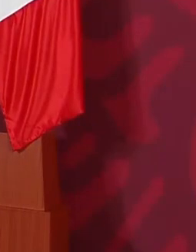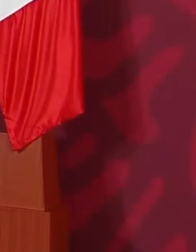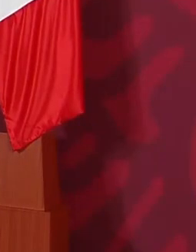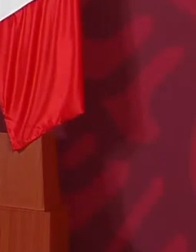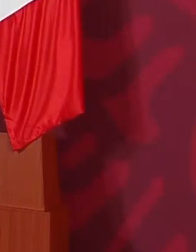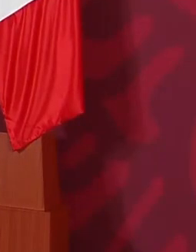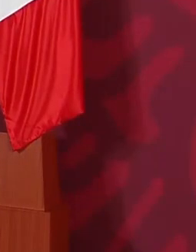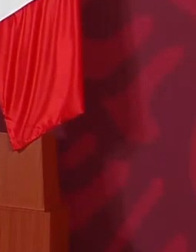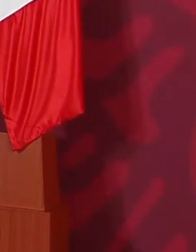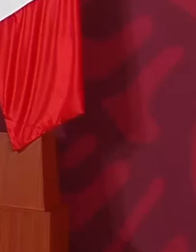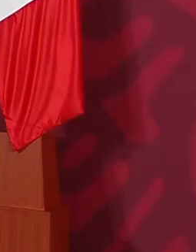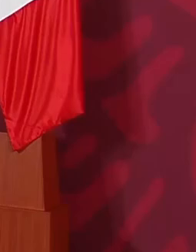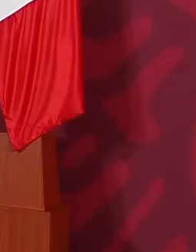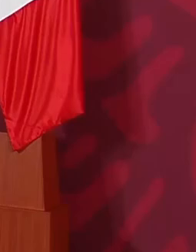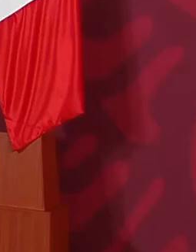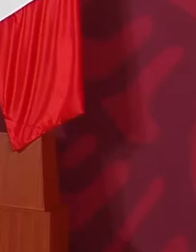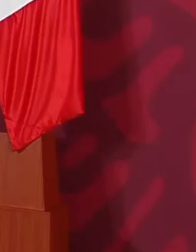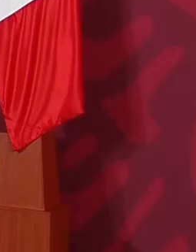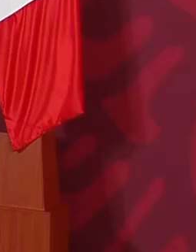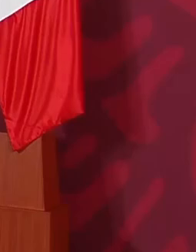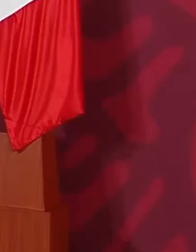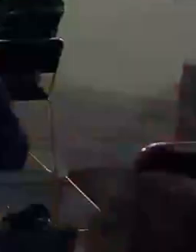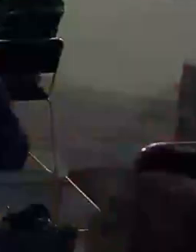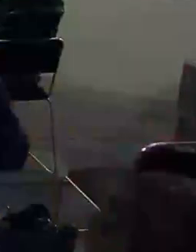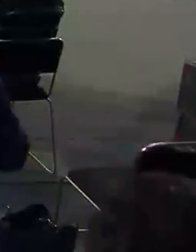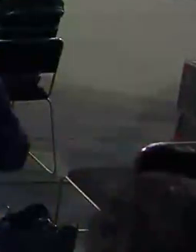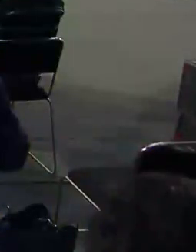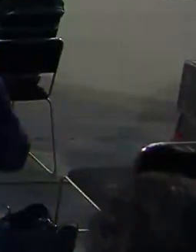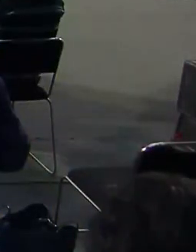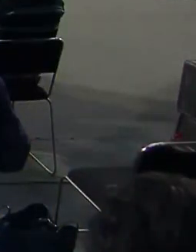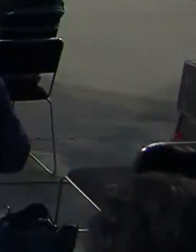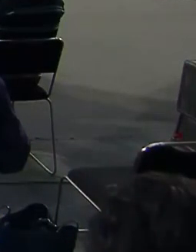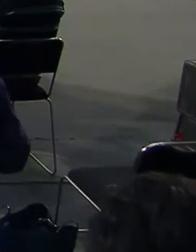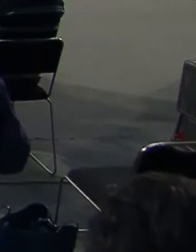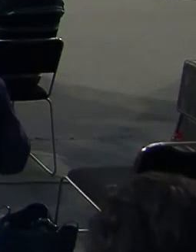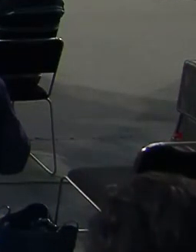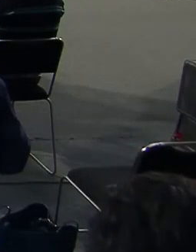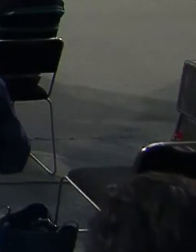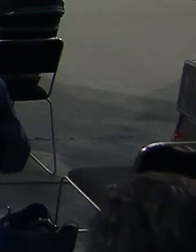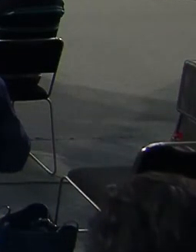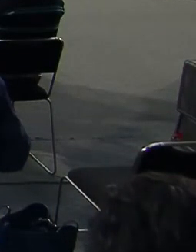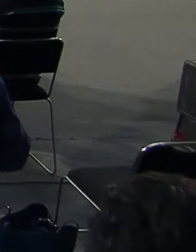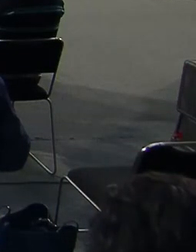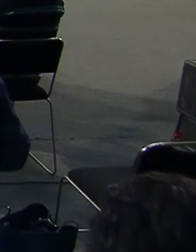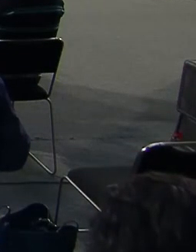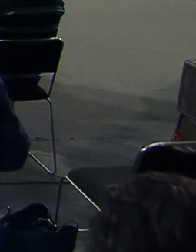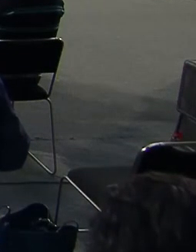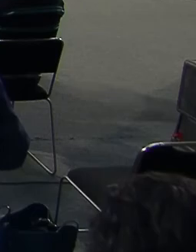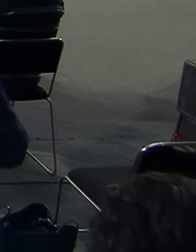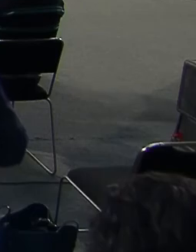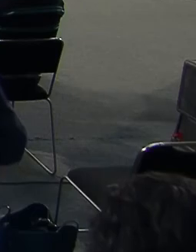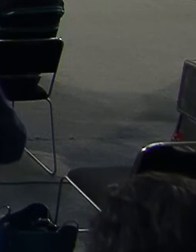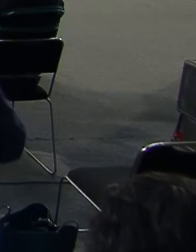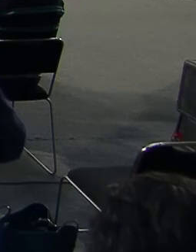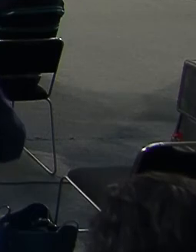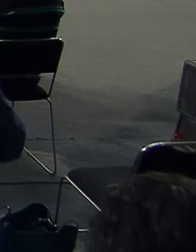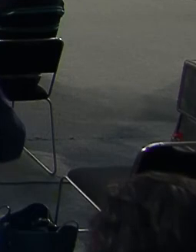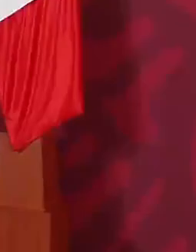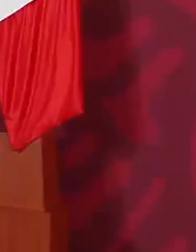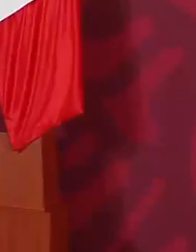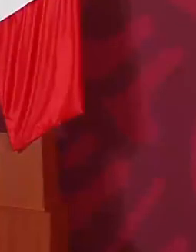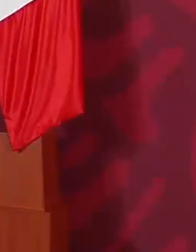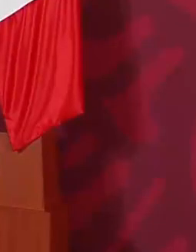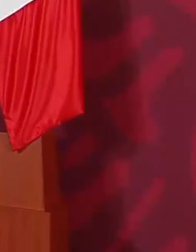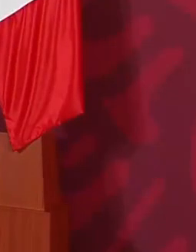Eso es, ahí es. ¿Qué vamos a hacer? Y a ver, ahora sí, pongan Héctor. Lo que les